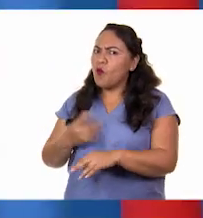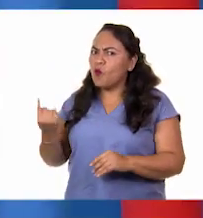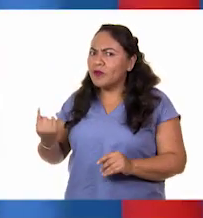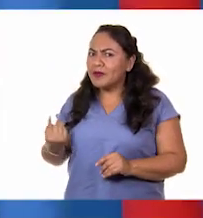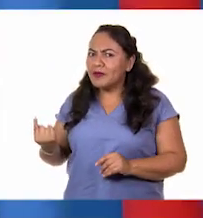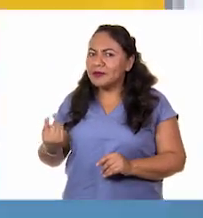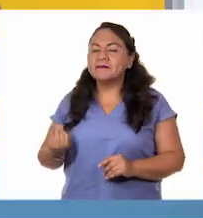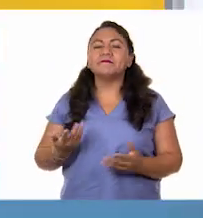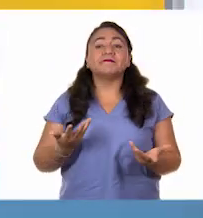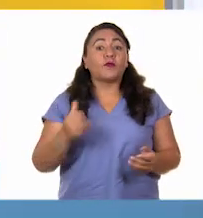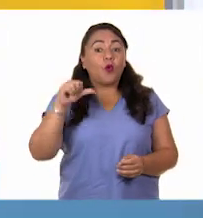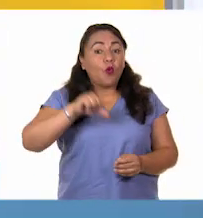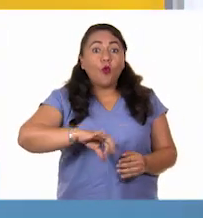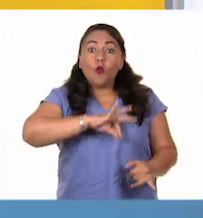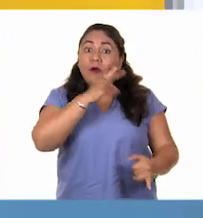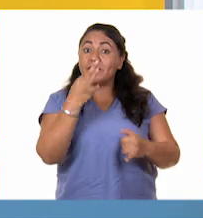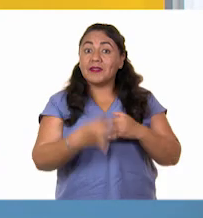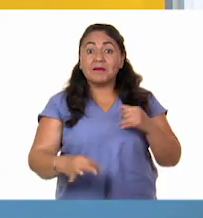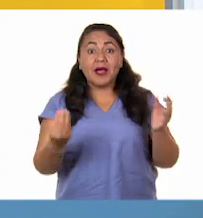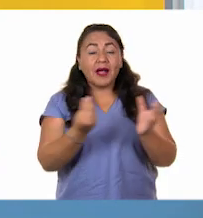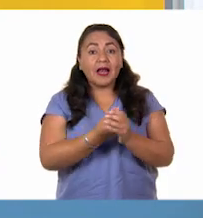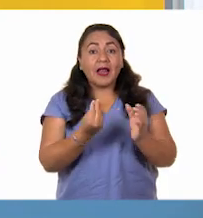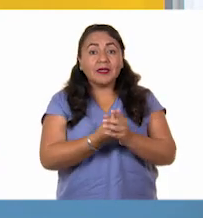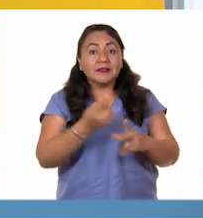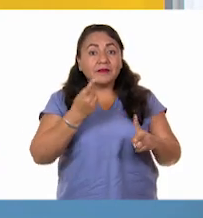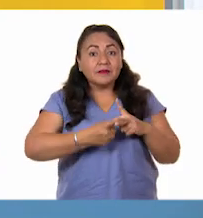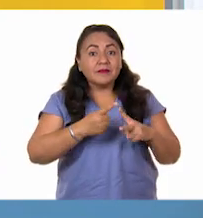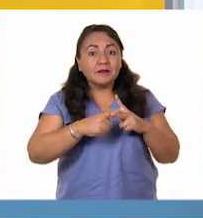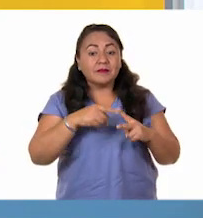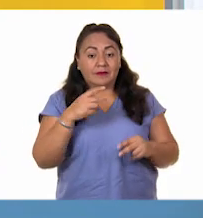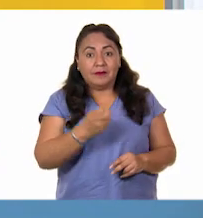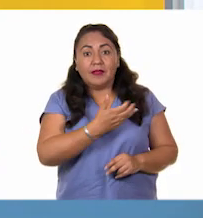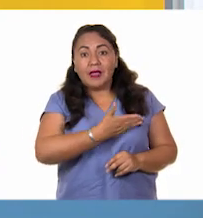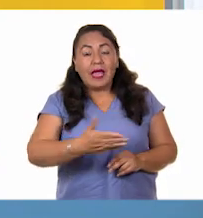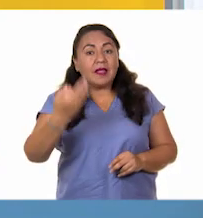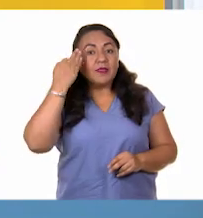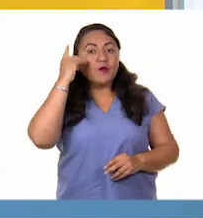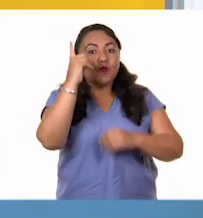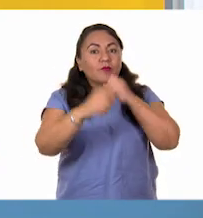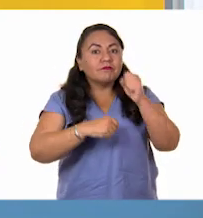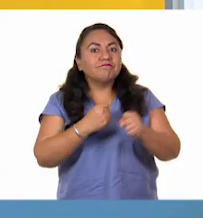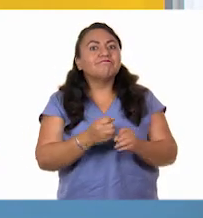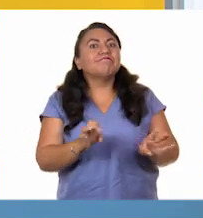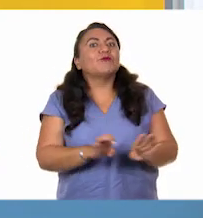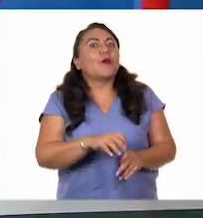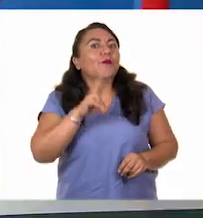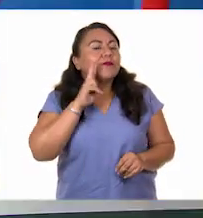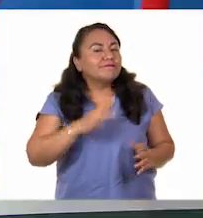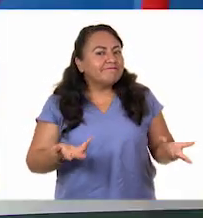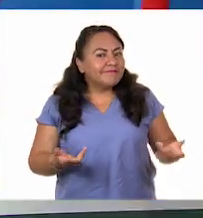Pues hoy es nuestra última clase de matemáticas de este ciclo escolar. ¿Cómo ves?